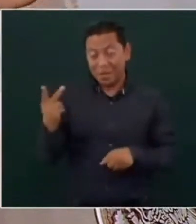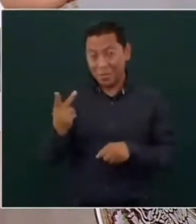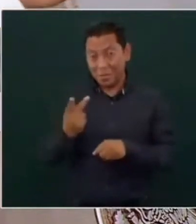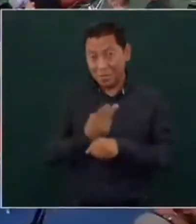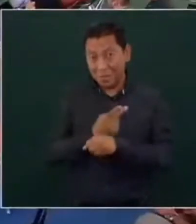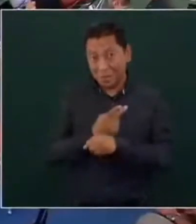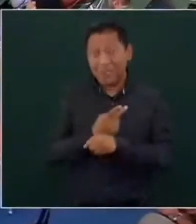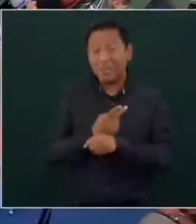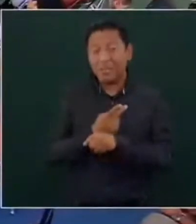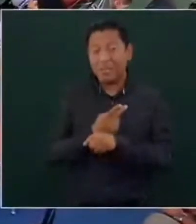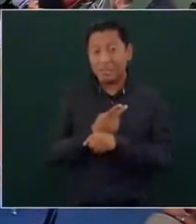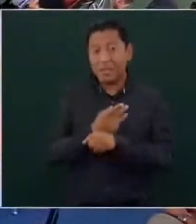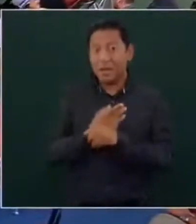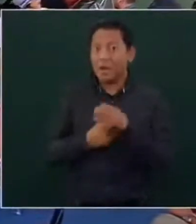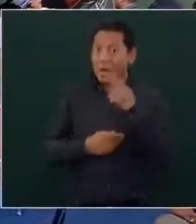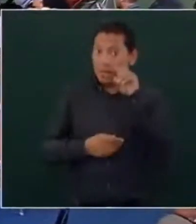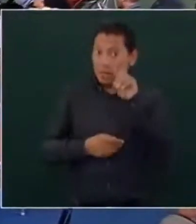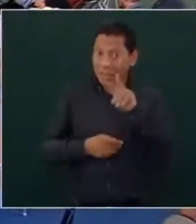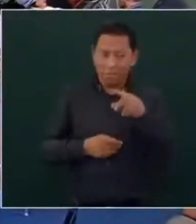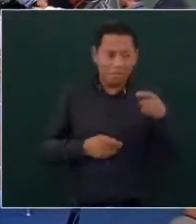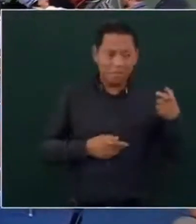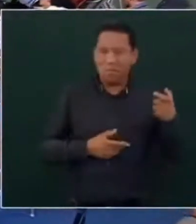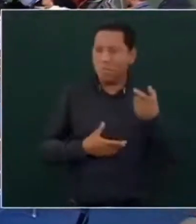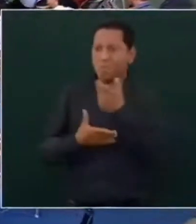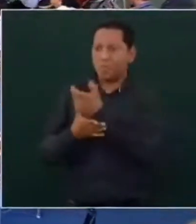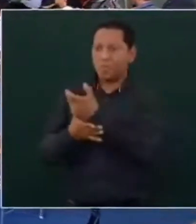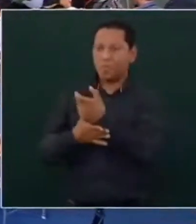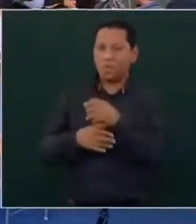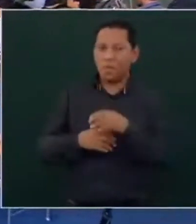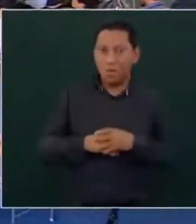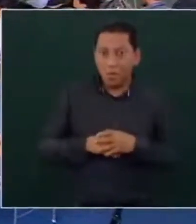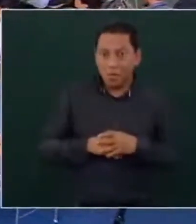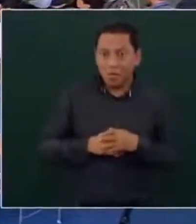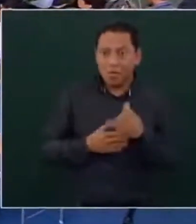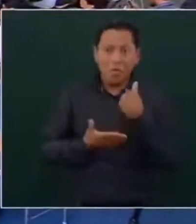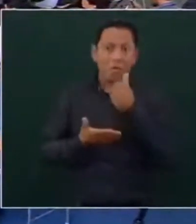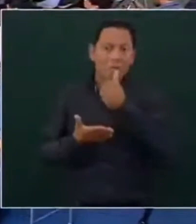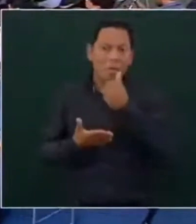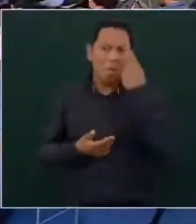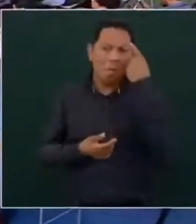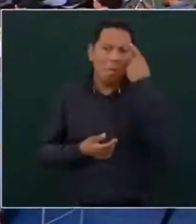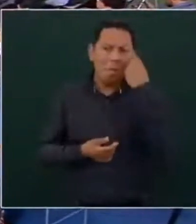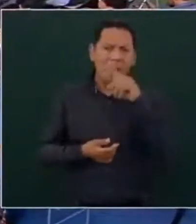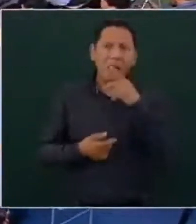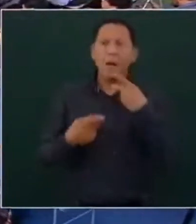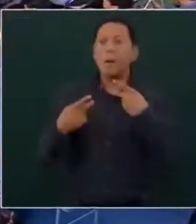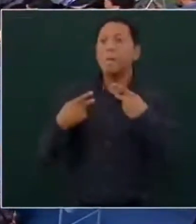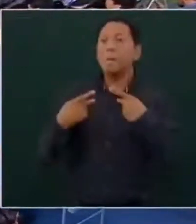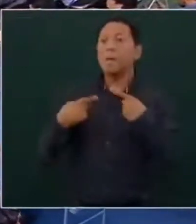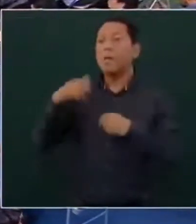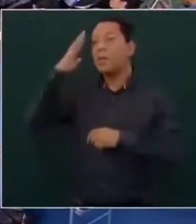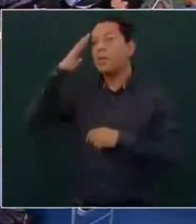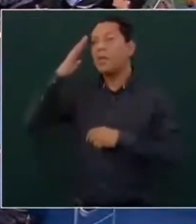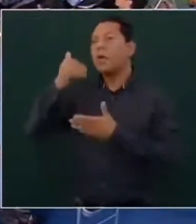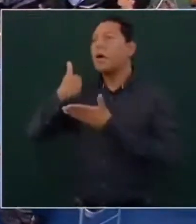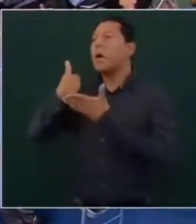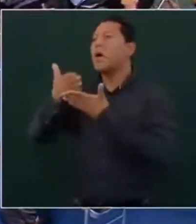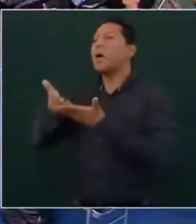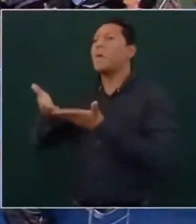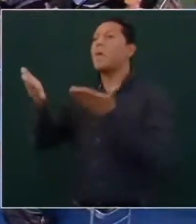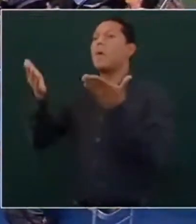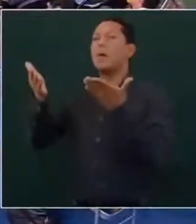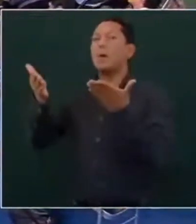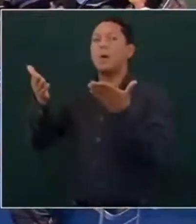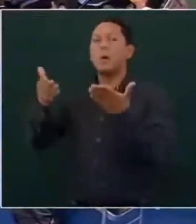recibían financiamiento supuestamente para ayudar a la gente y no llegaba el